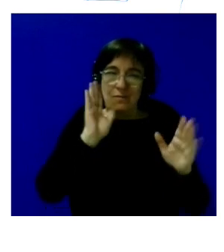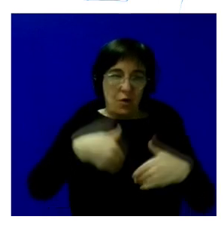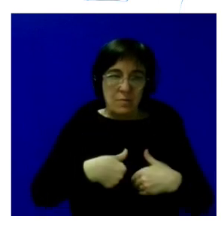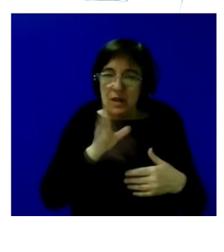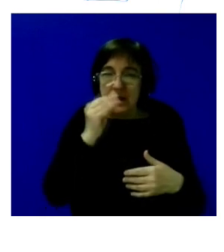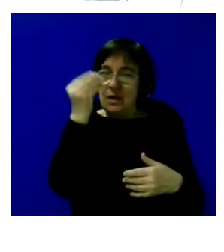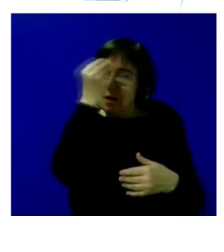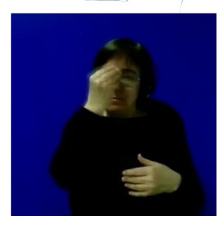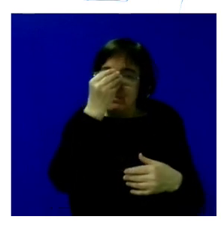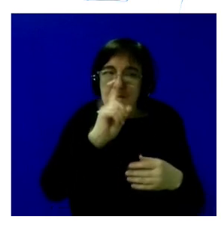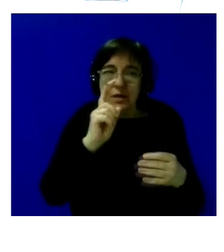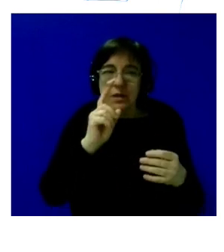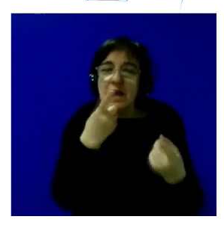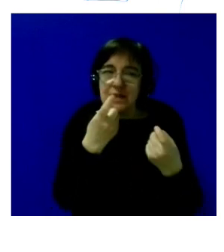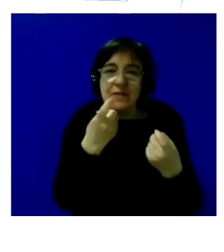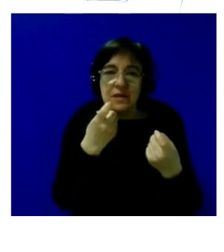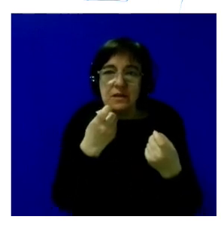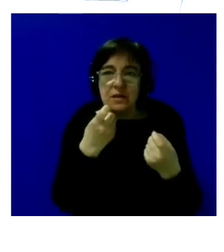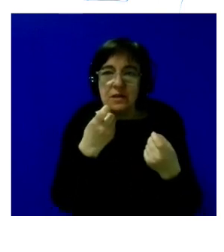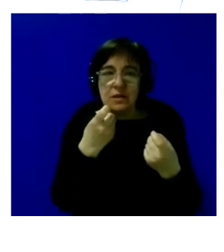entendemos que es necesario